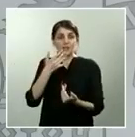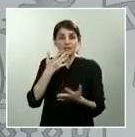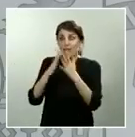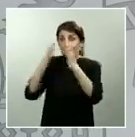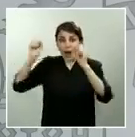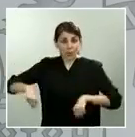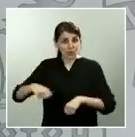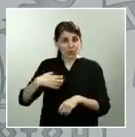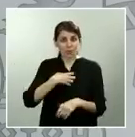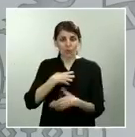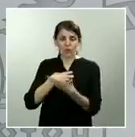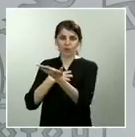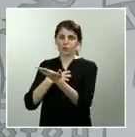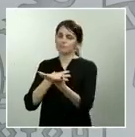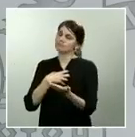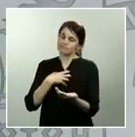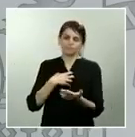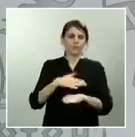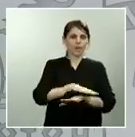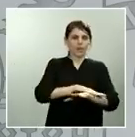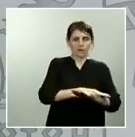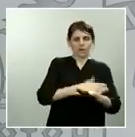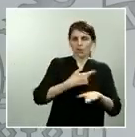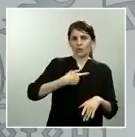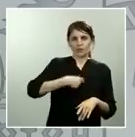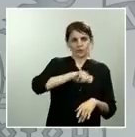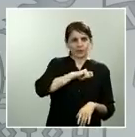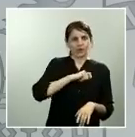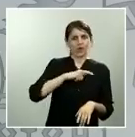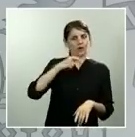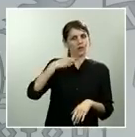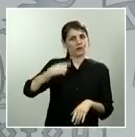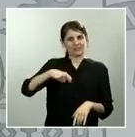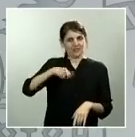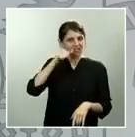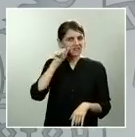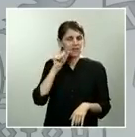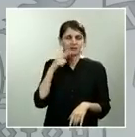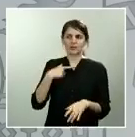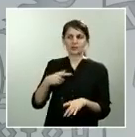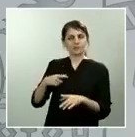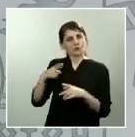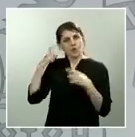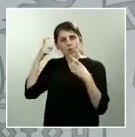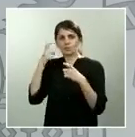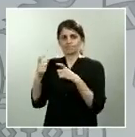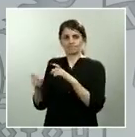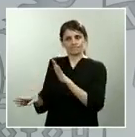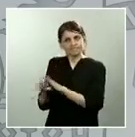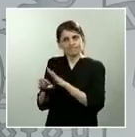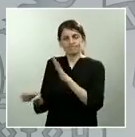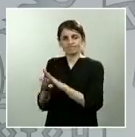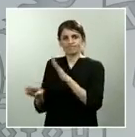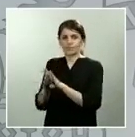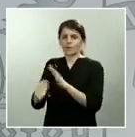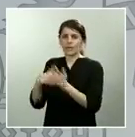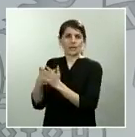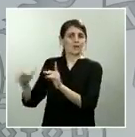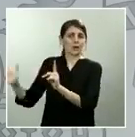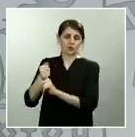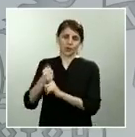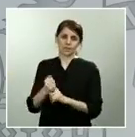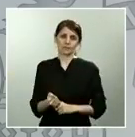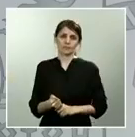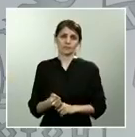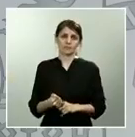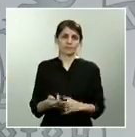intentándolo hasta la extenuación. Nuestro proyecto de país pasa por Europa y, por tanto, seremos los primeros interesados en